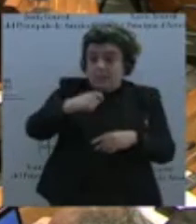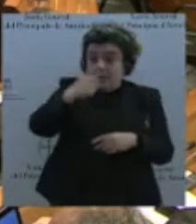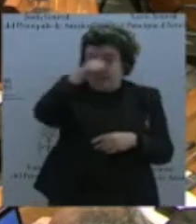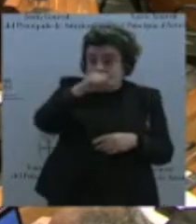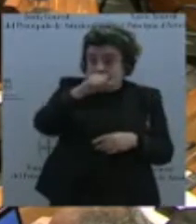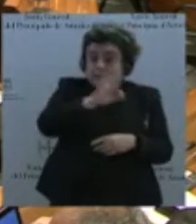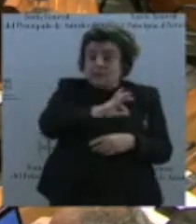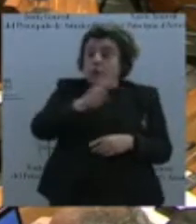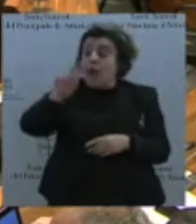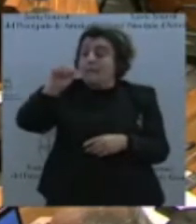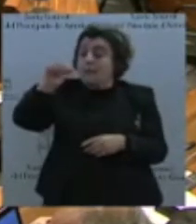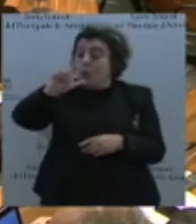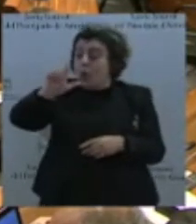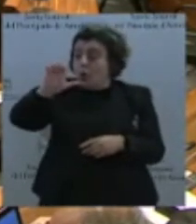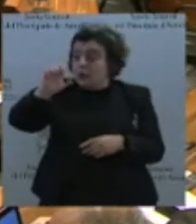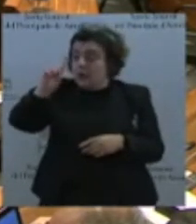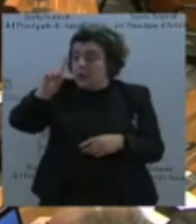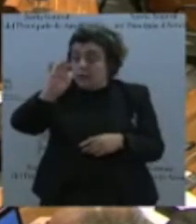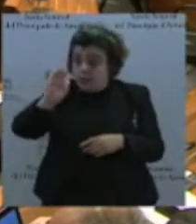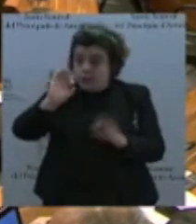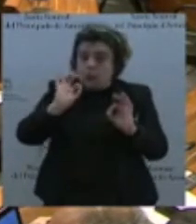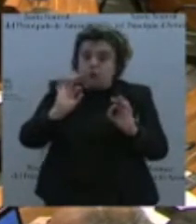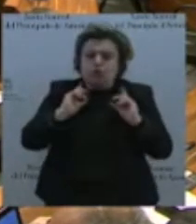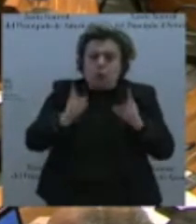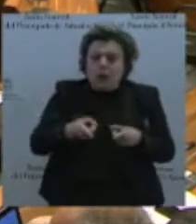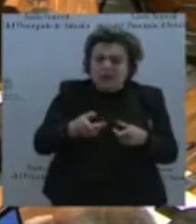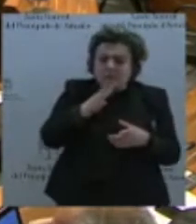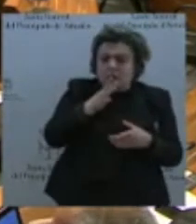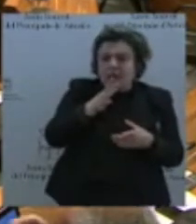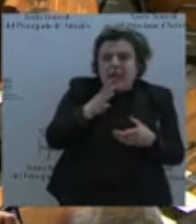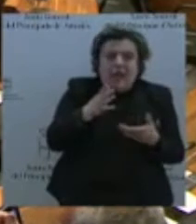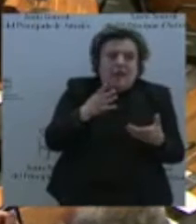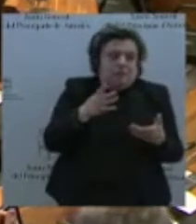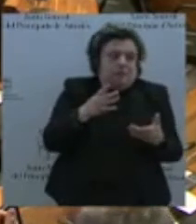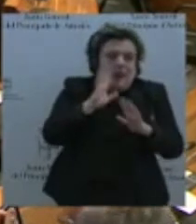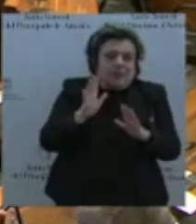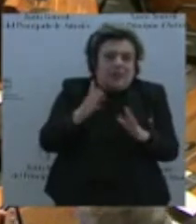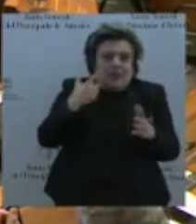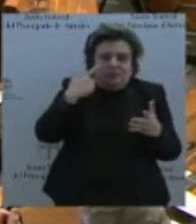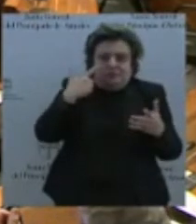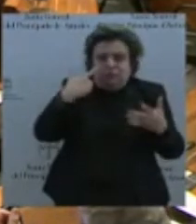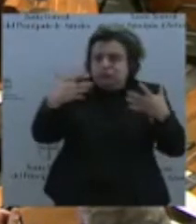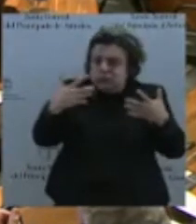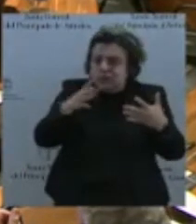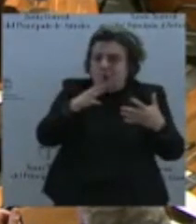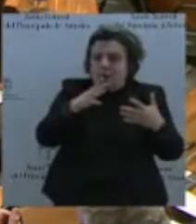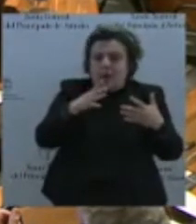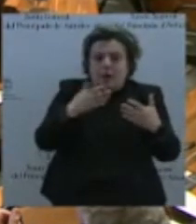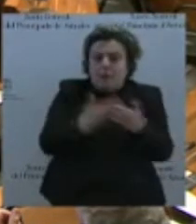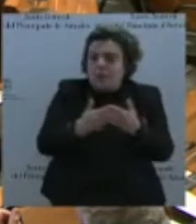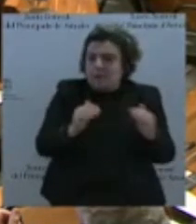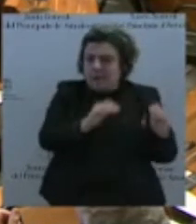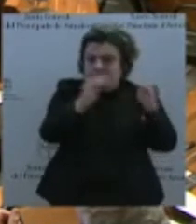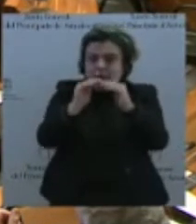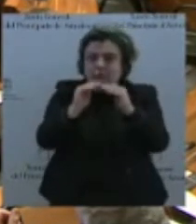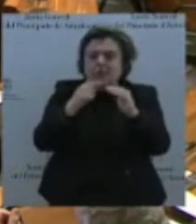En un caso donde parece tan evidente una prueba de inequidad, resulta necesario apuntar a un objetivo de retribución justo y digno